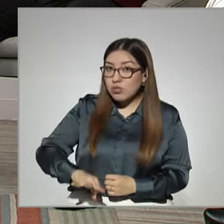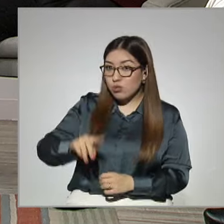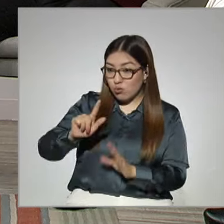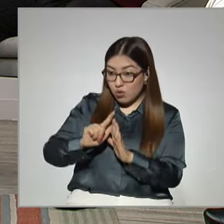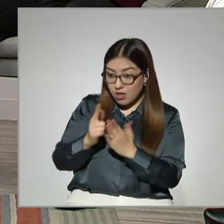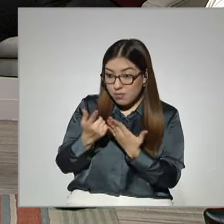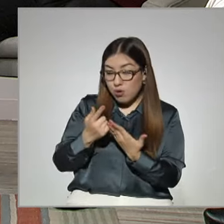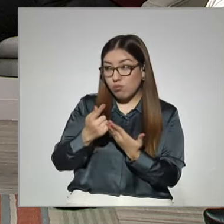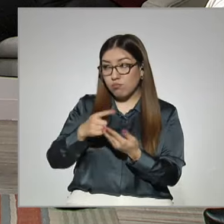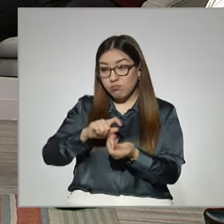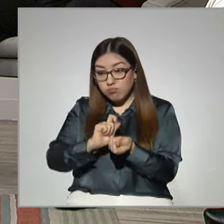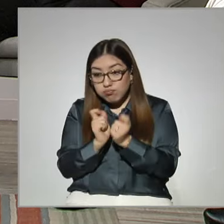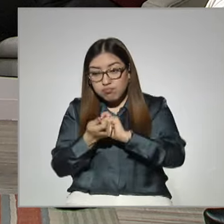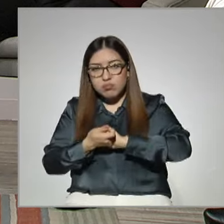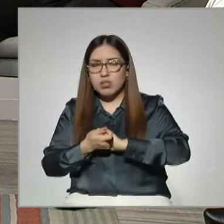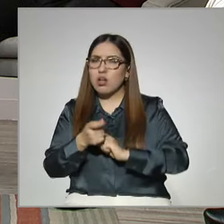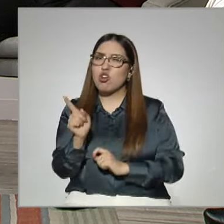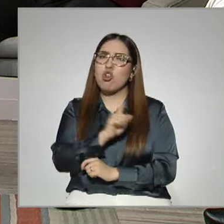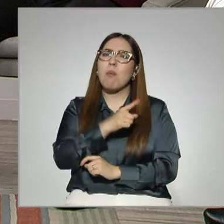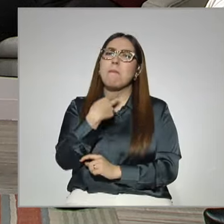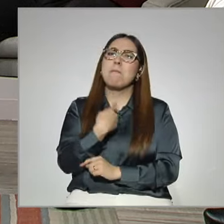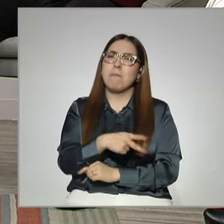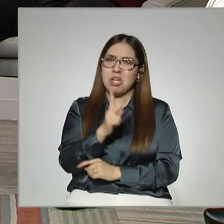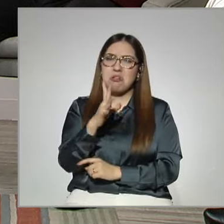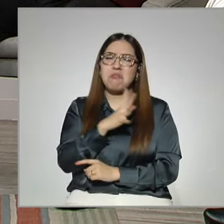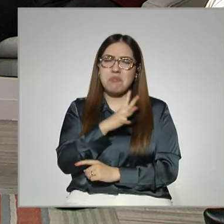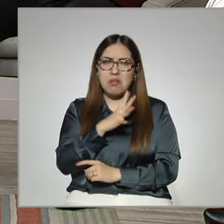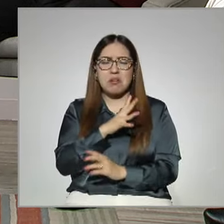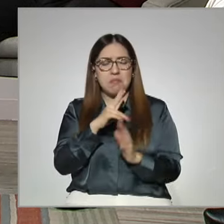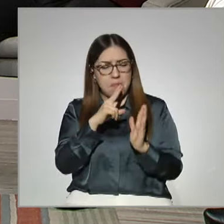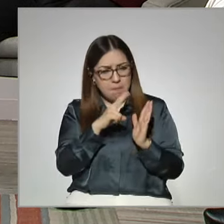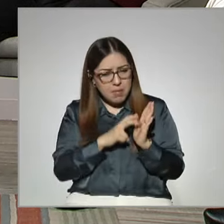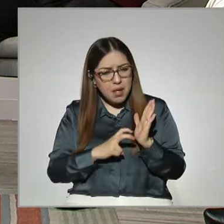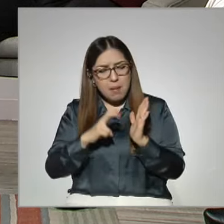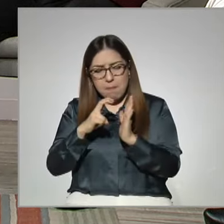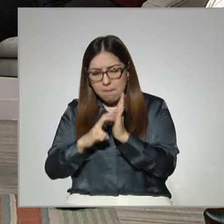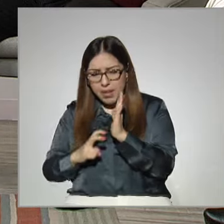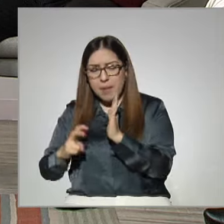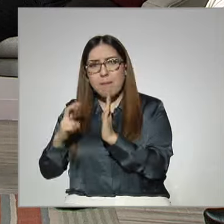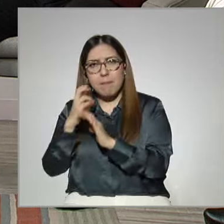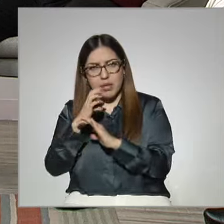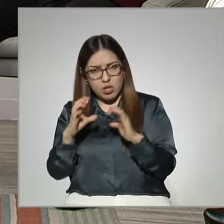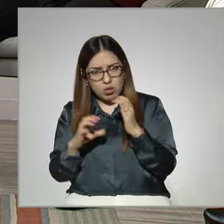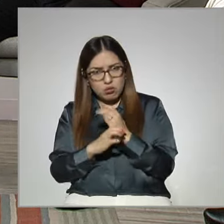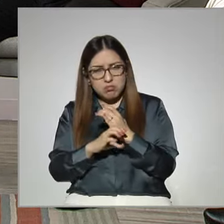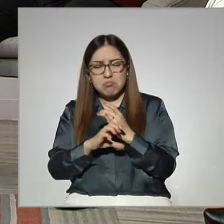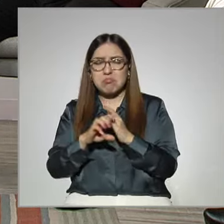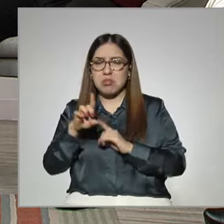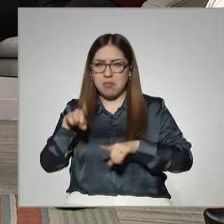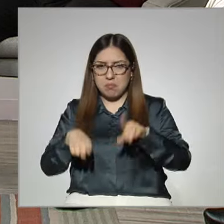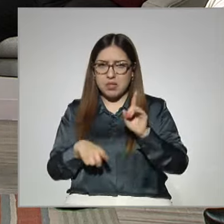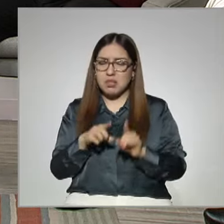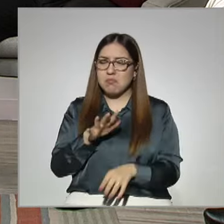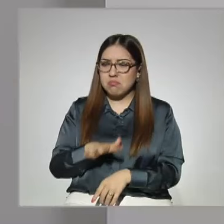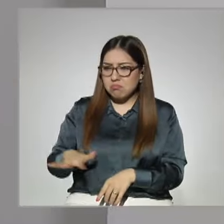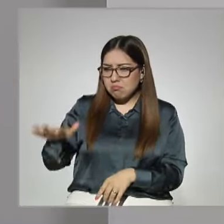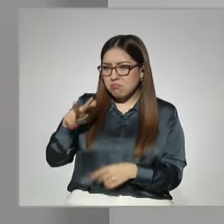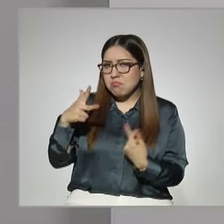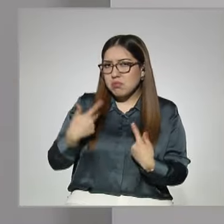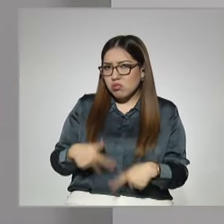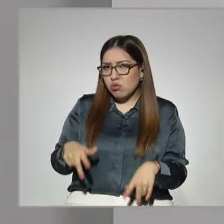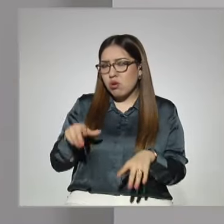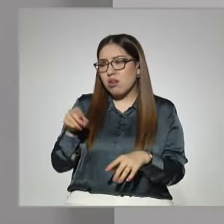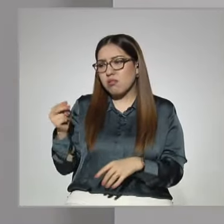pero se hacen adaptaciones necesarias a las actividades o a las instrucciones, dependiendo la